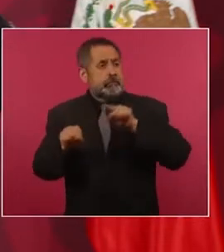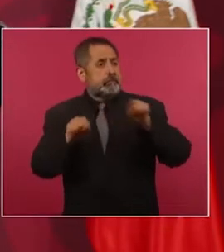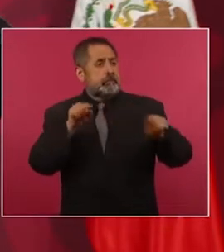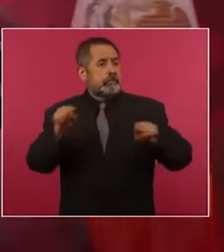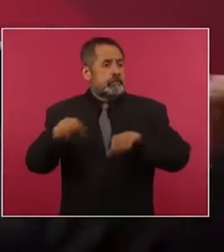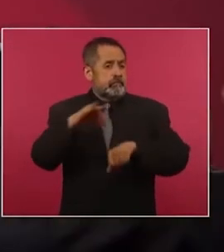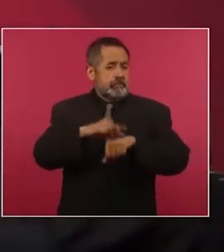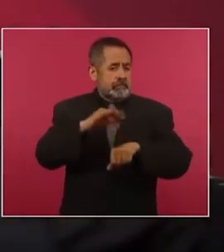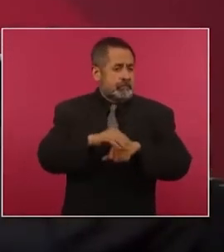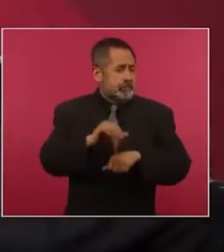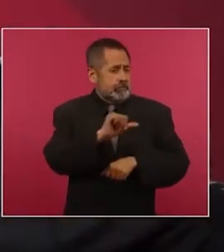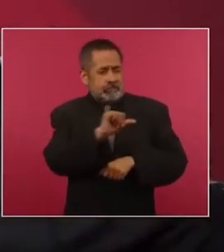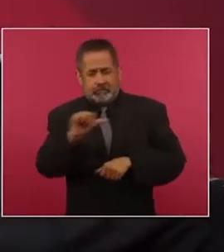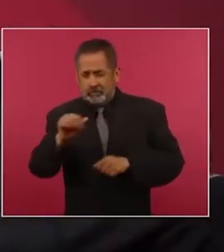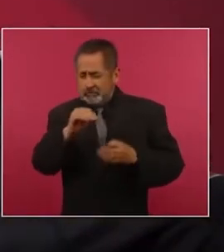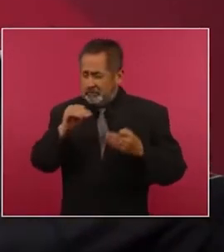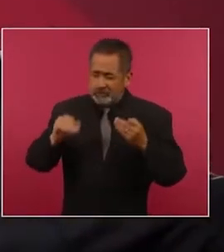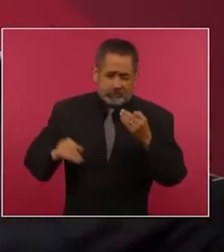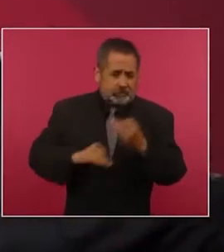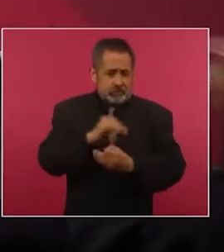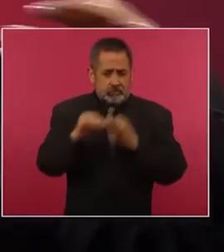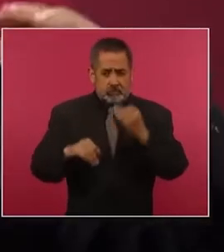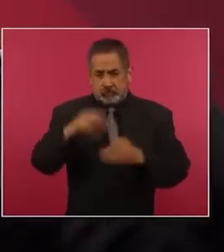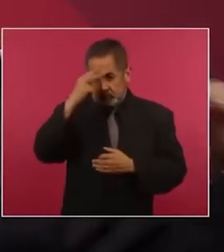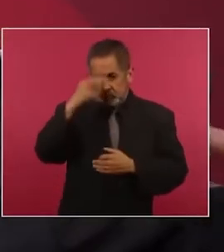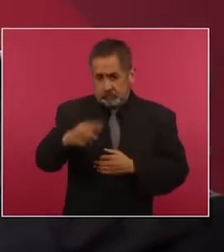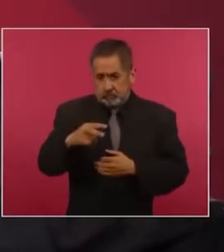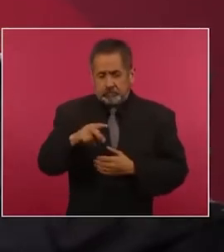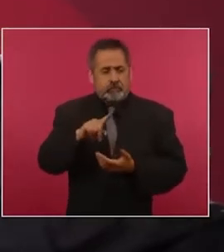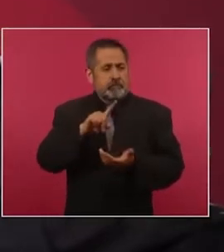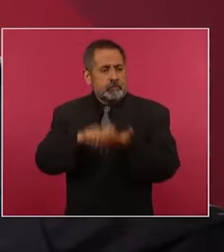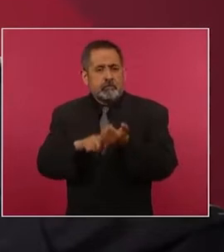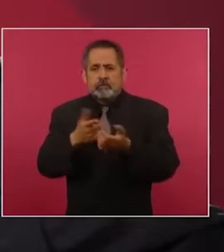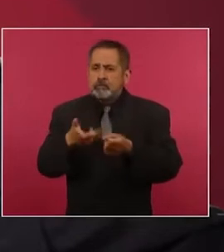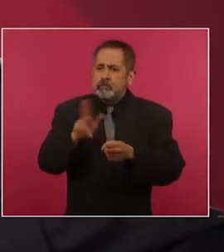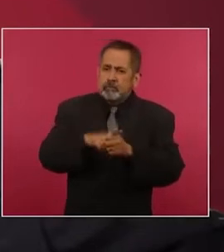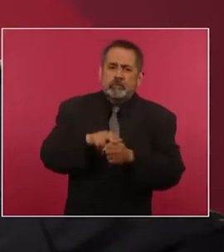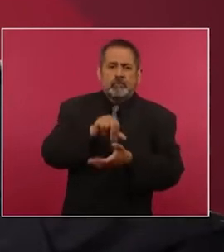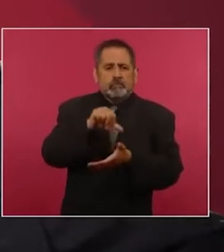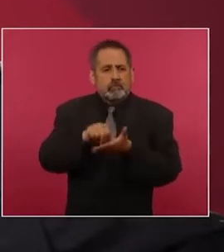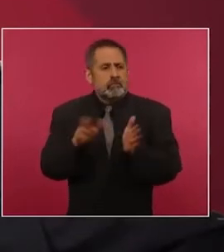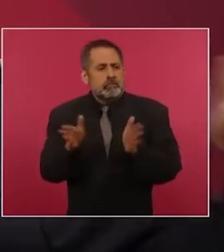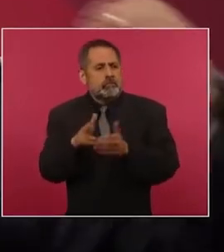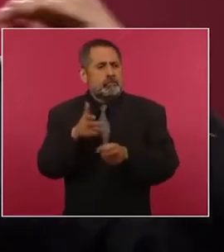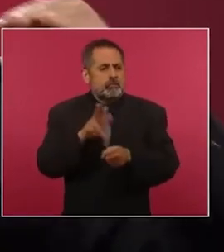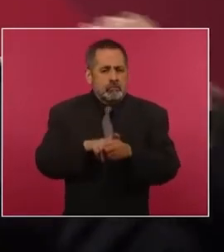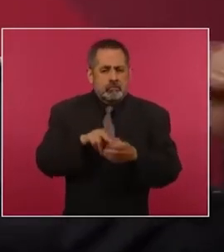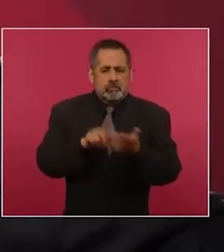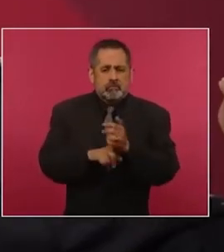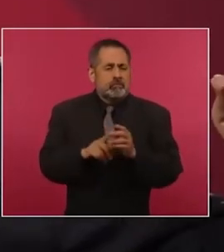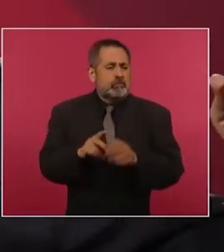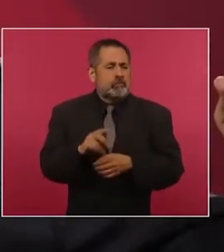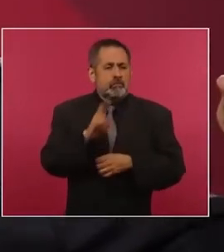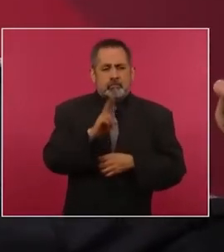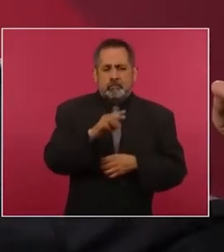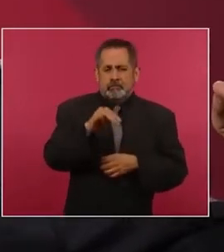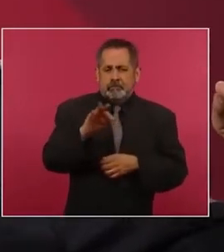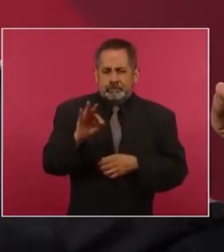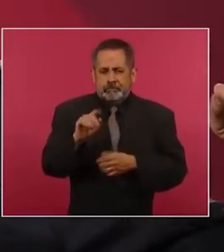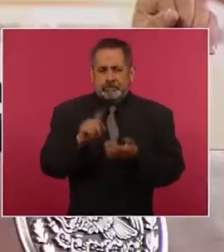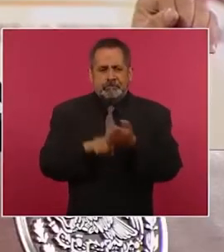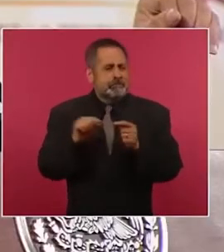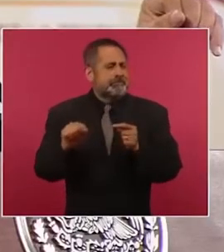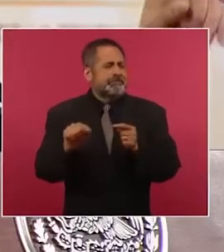toda la red de centros de salud, de unidades médicas rurales,